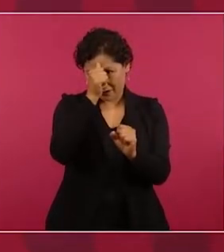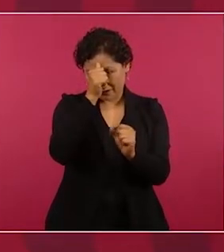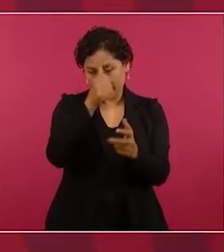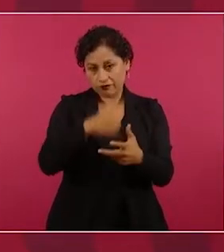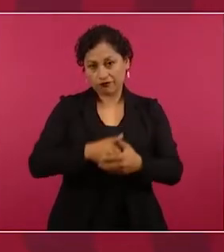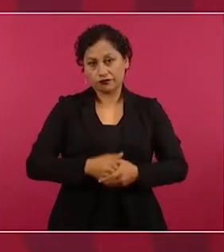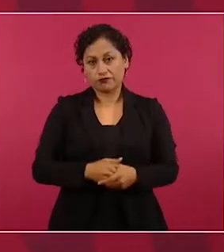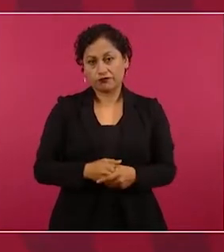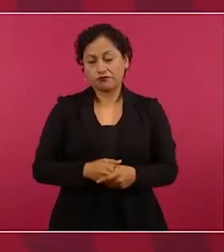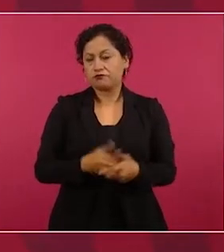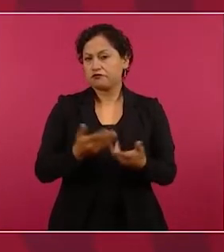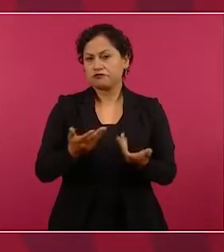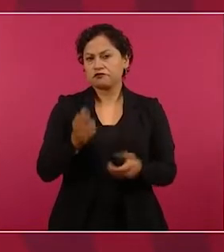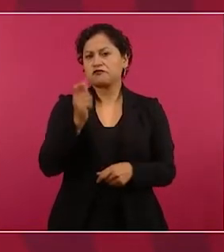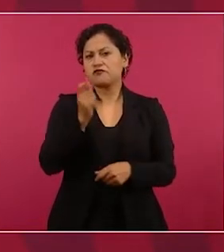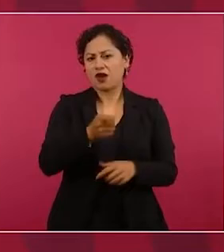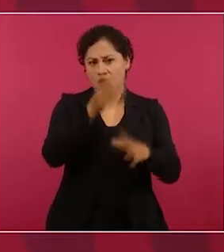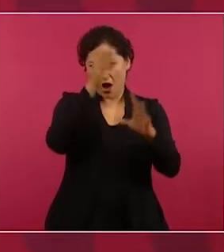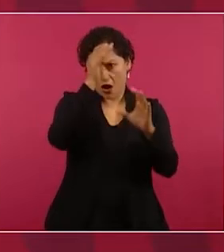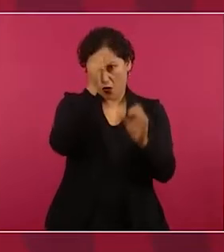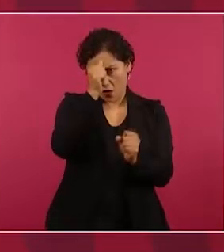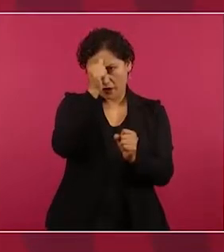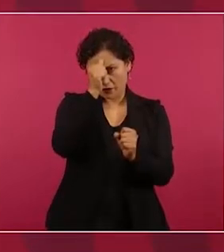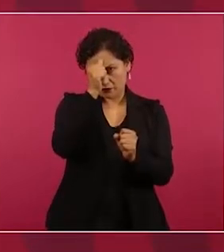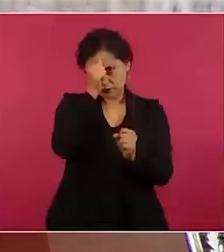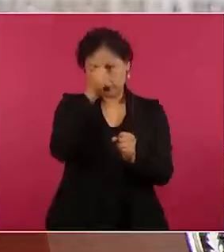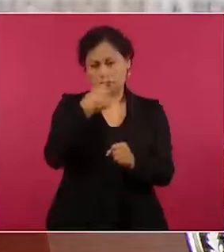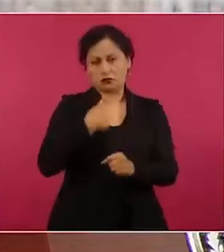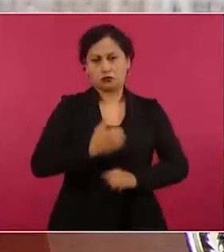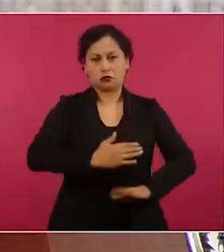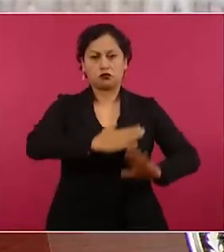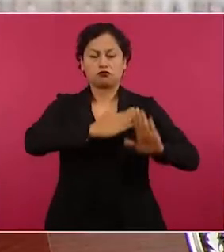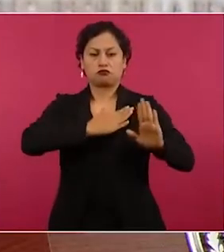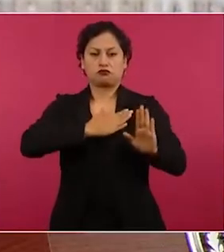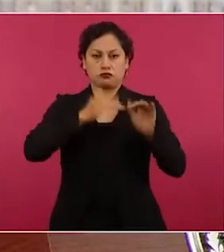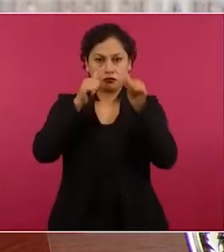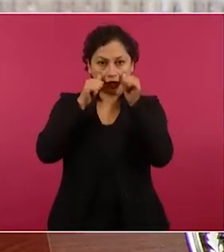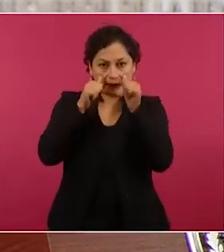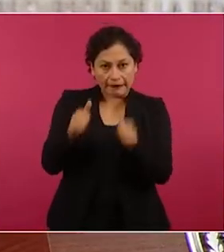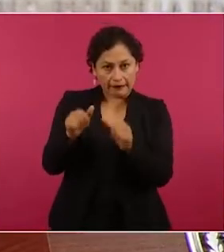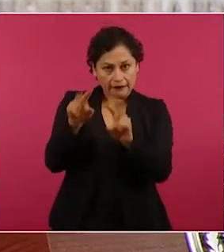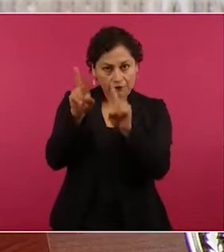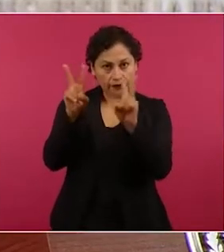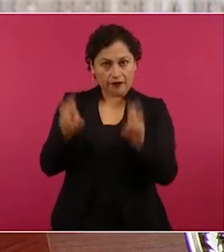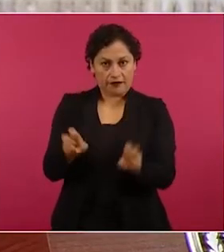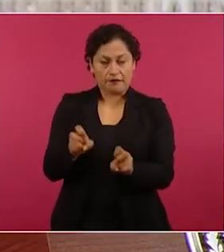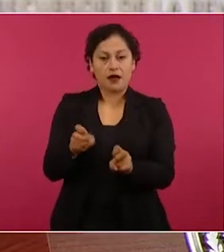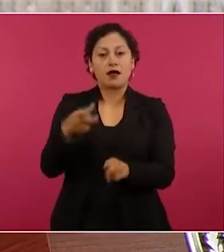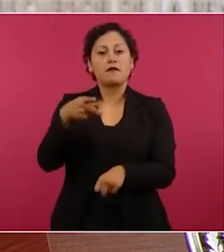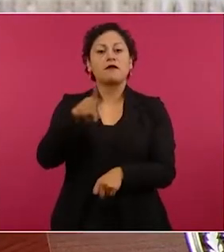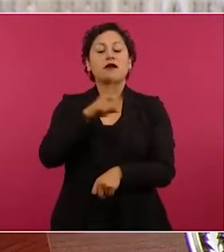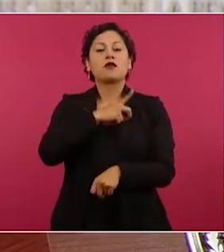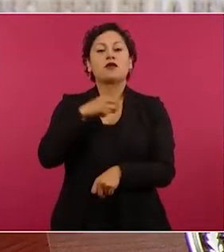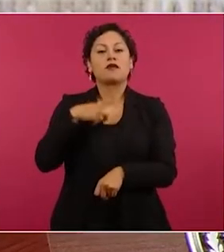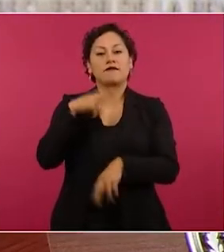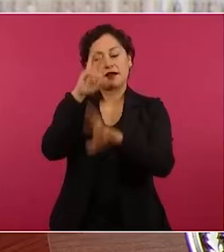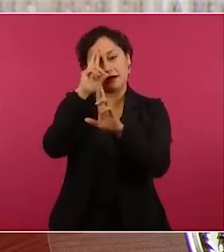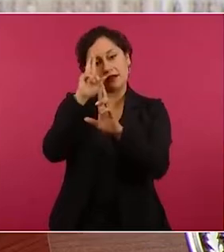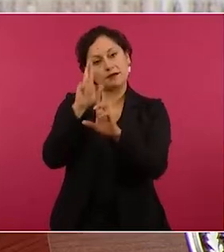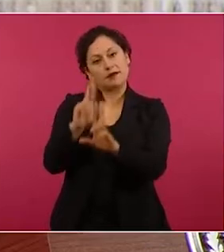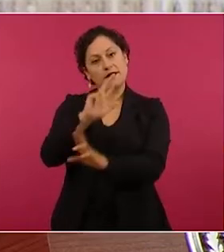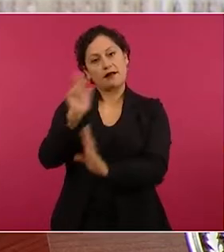de darle atención a este asunto, respetando los causas legales,